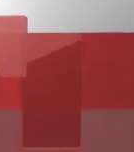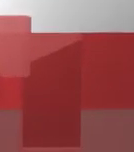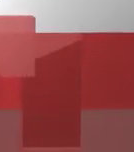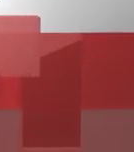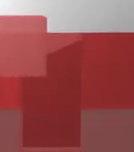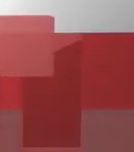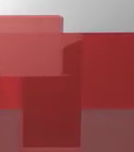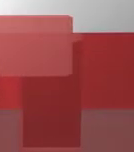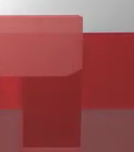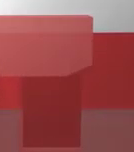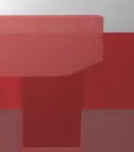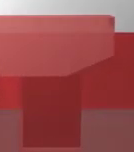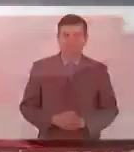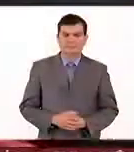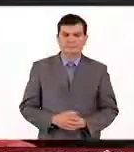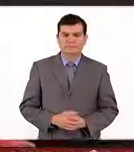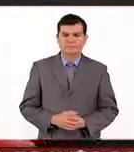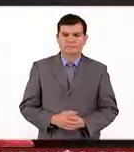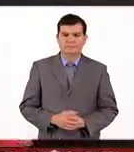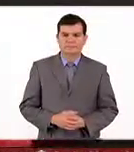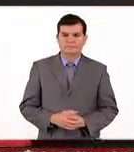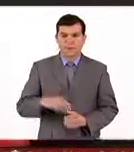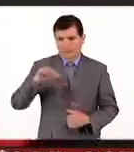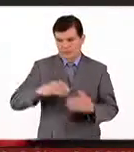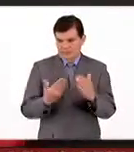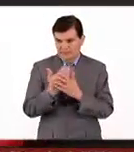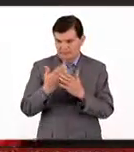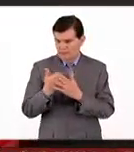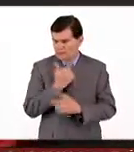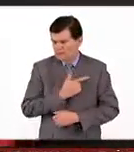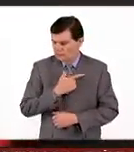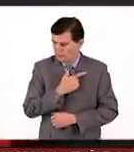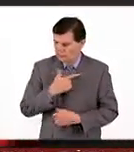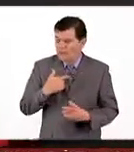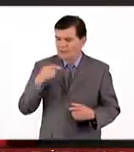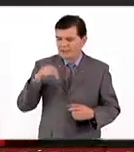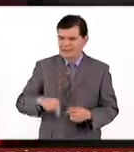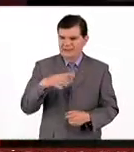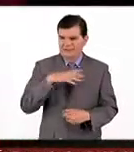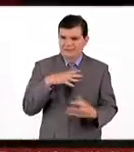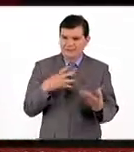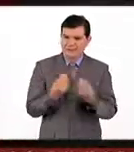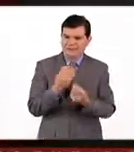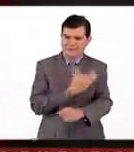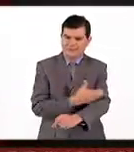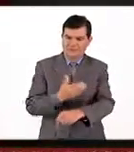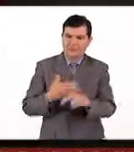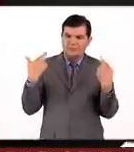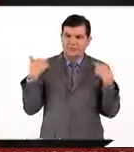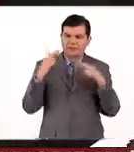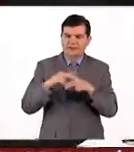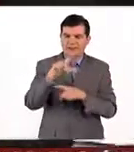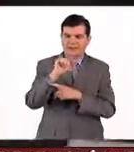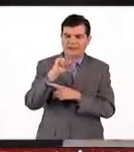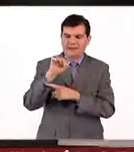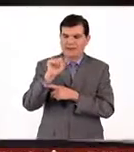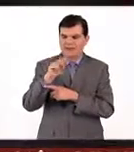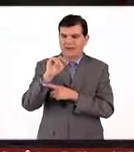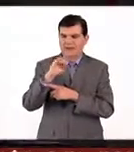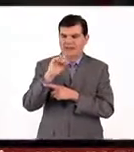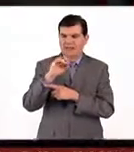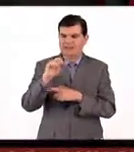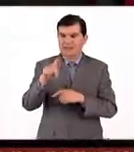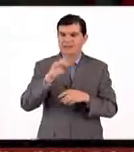de de Esta mañana nos da mucho gusto que esté aquí en el estudio de México el día la maestra Linda Balcazar. Ella es